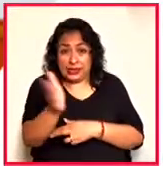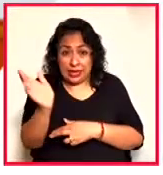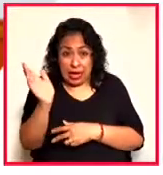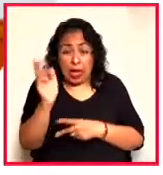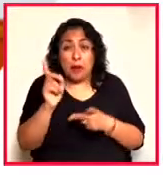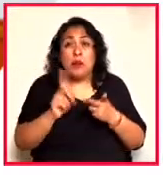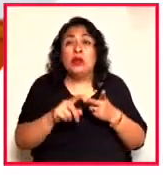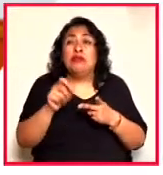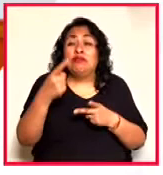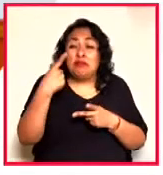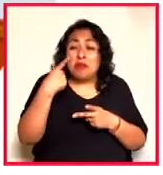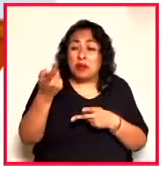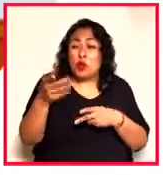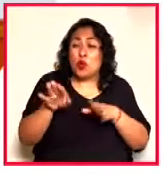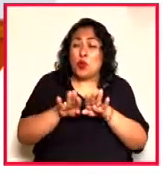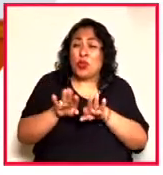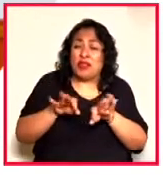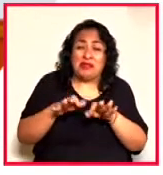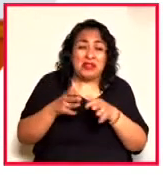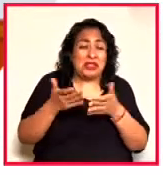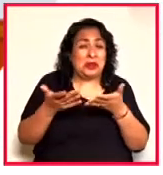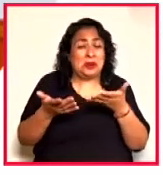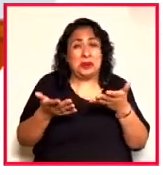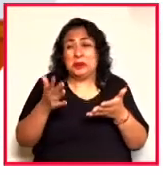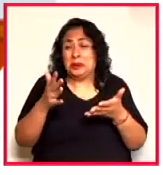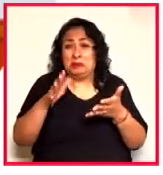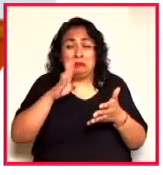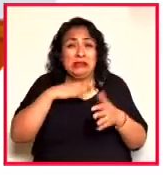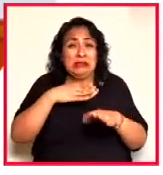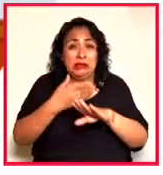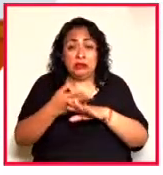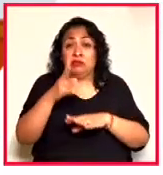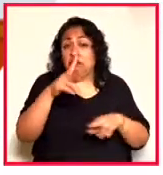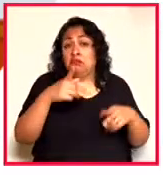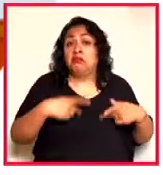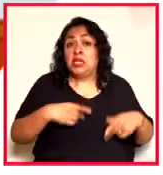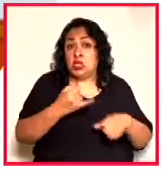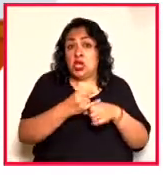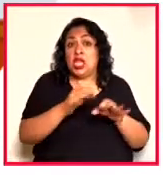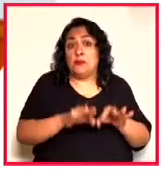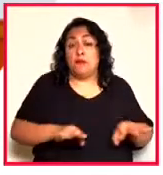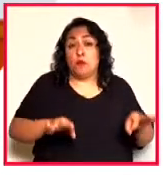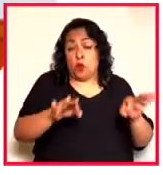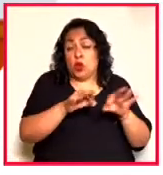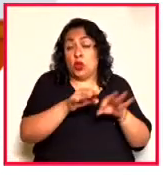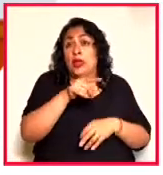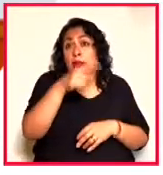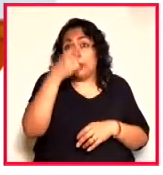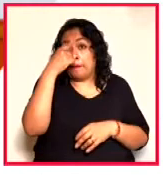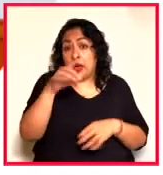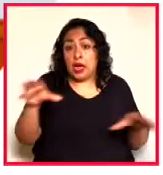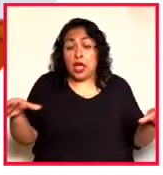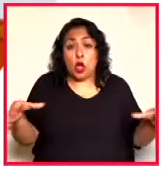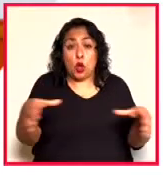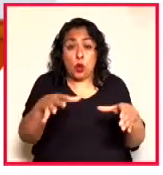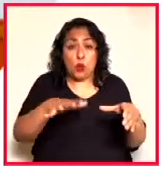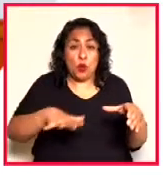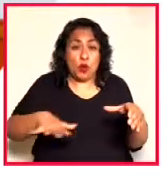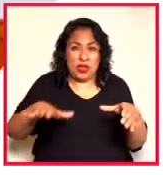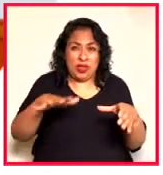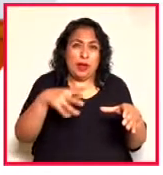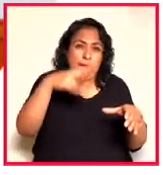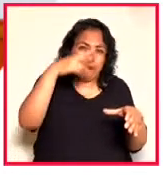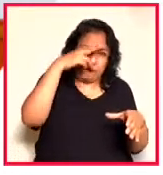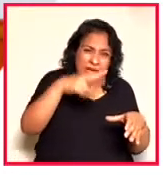condiciones de trabajo realmente es un personaje muy significativo, muy simbólico para la comunidad méxico